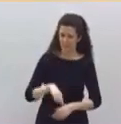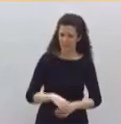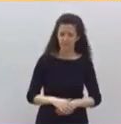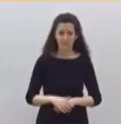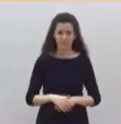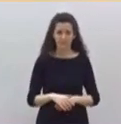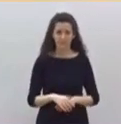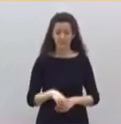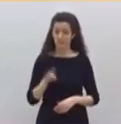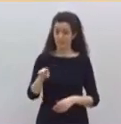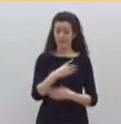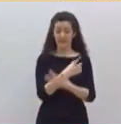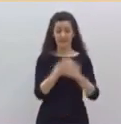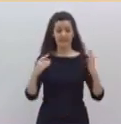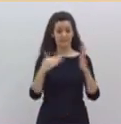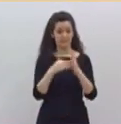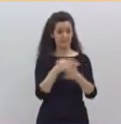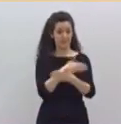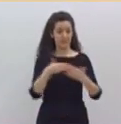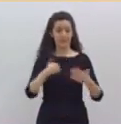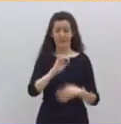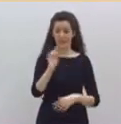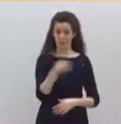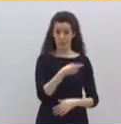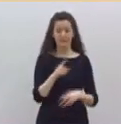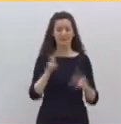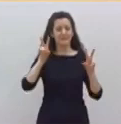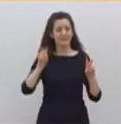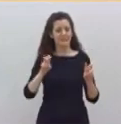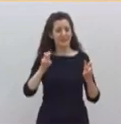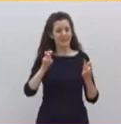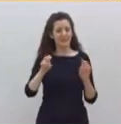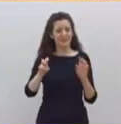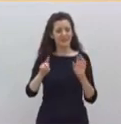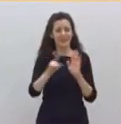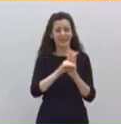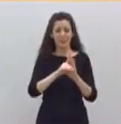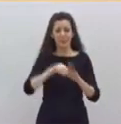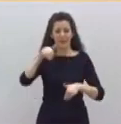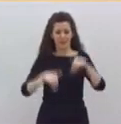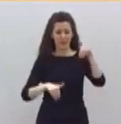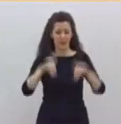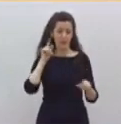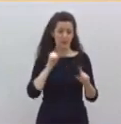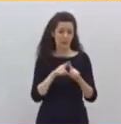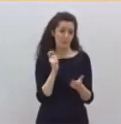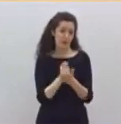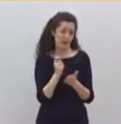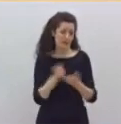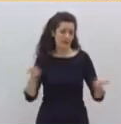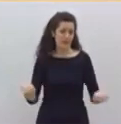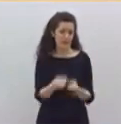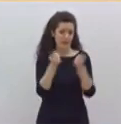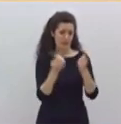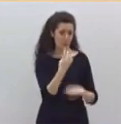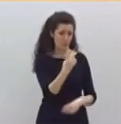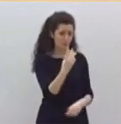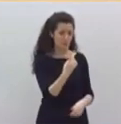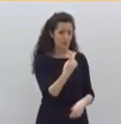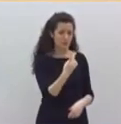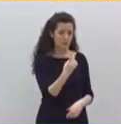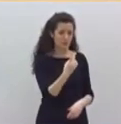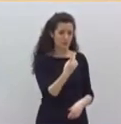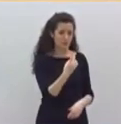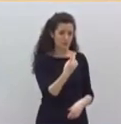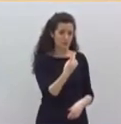.000 millones de euros en los decretos electorales para dopar dos campañas electorales en vez de utilizar ahora esos millones para luchar